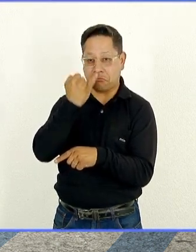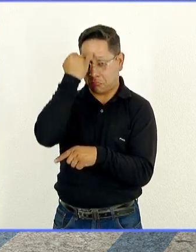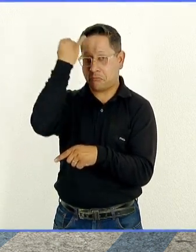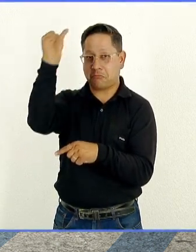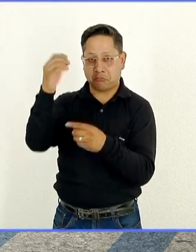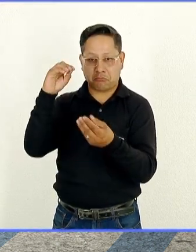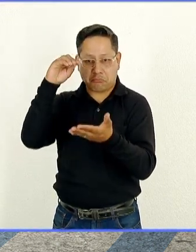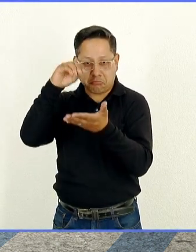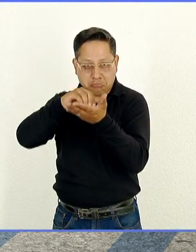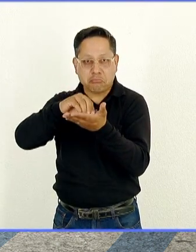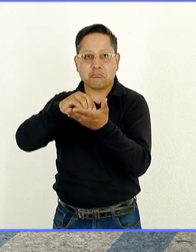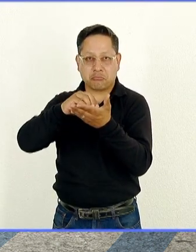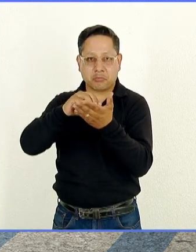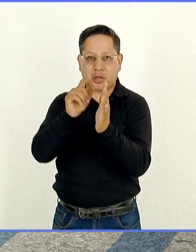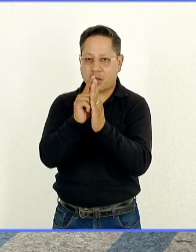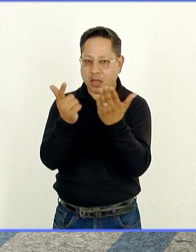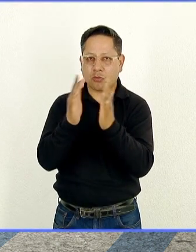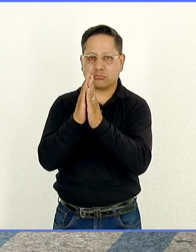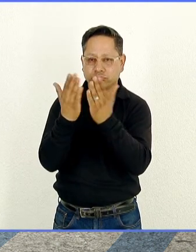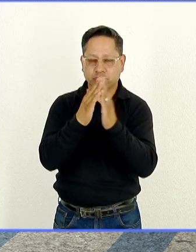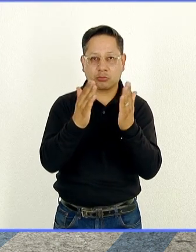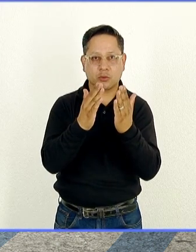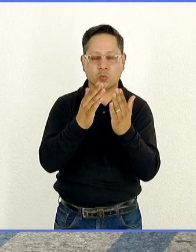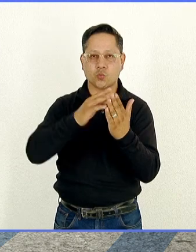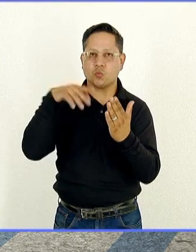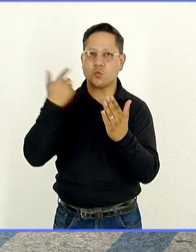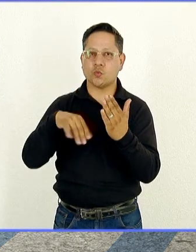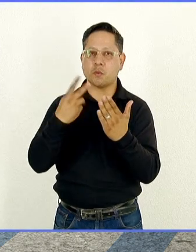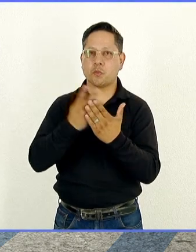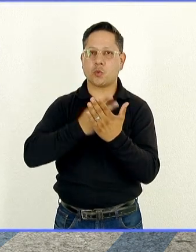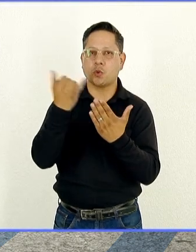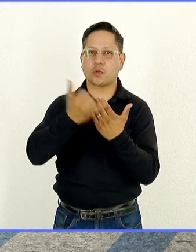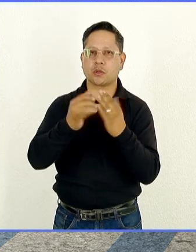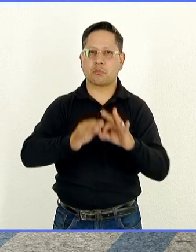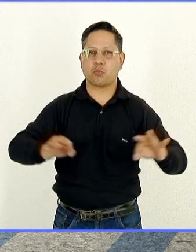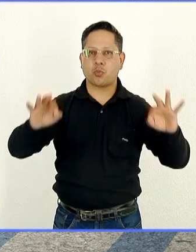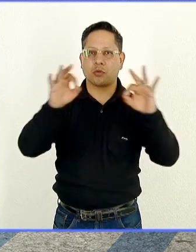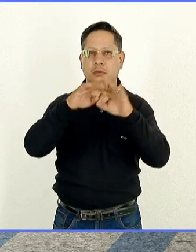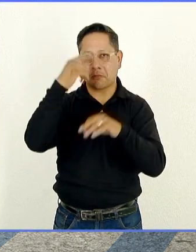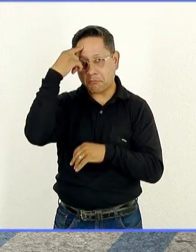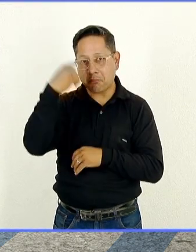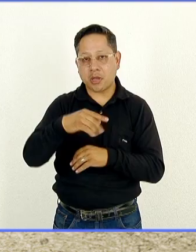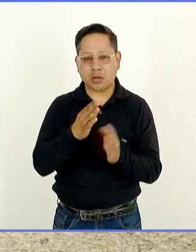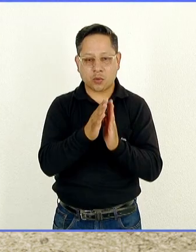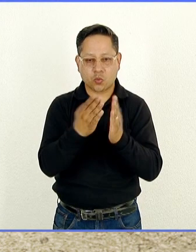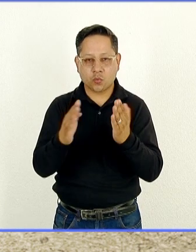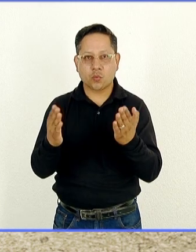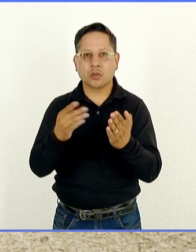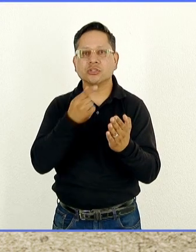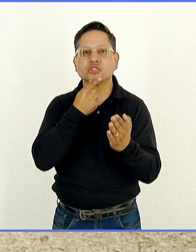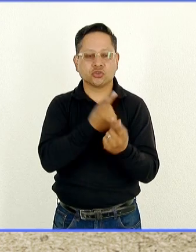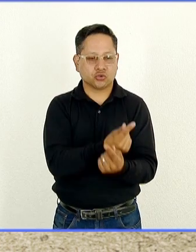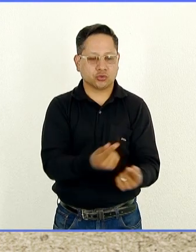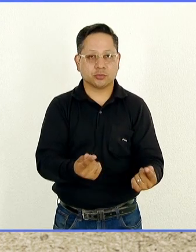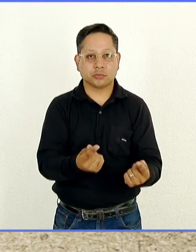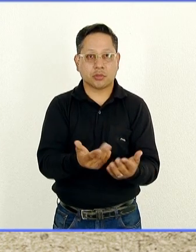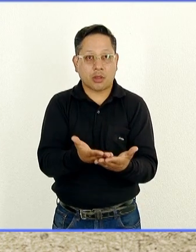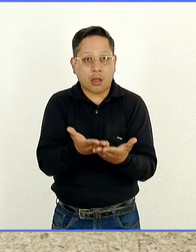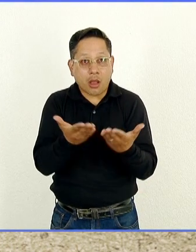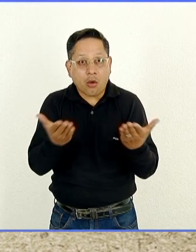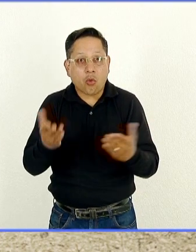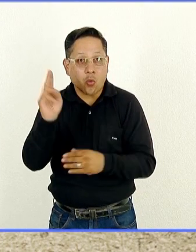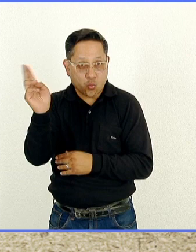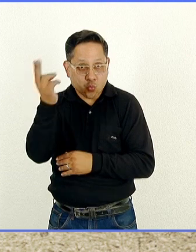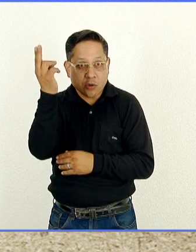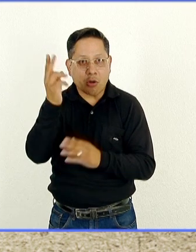fue autor de estos libros, en uno de los proyectos más importantes que ha tenido la literatura infantil mexicana. Bueno, pues ahora la UNAM la